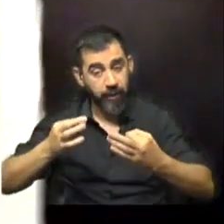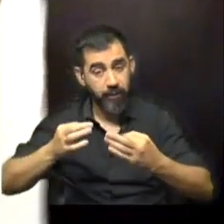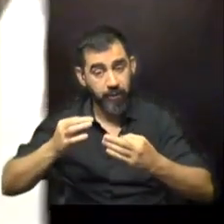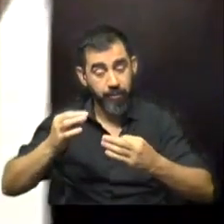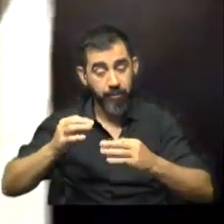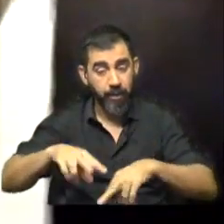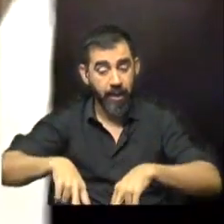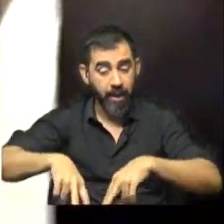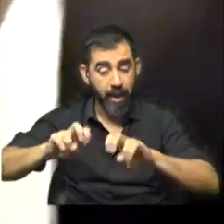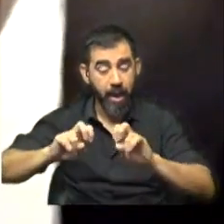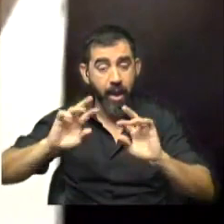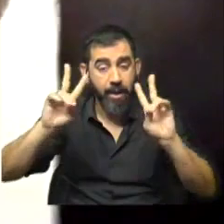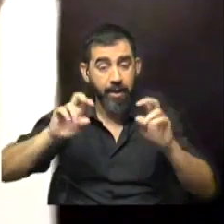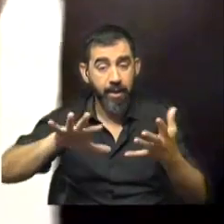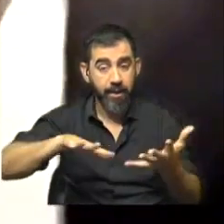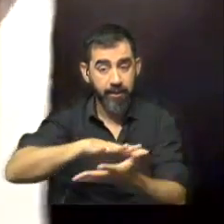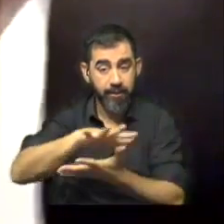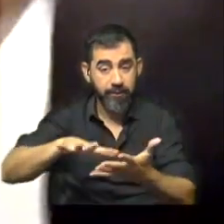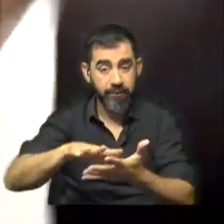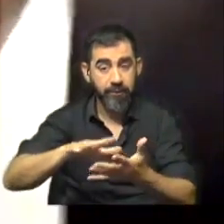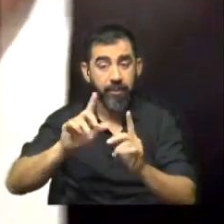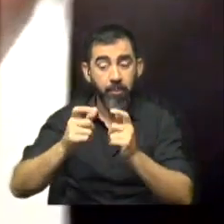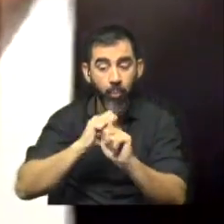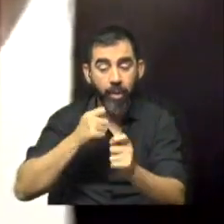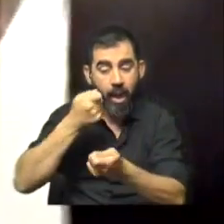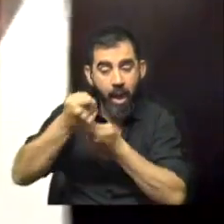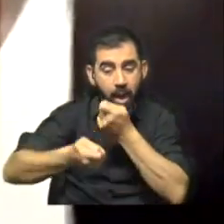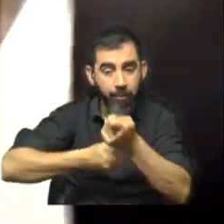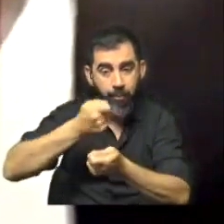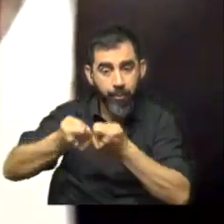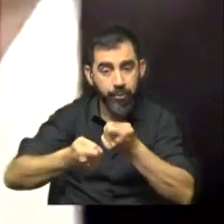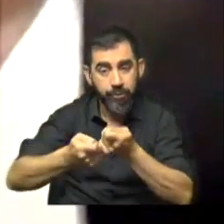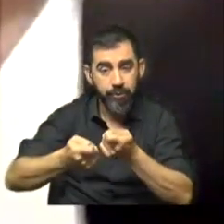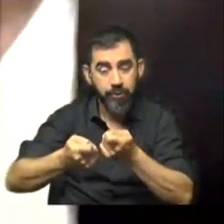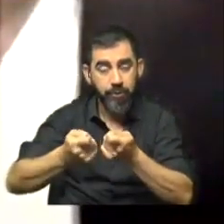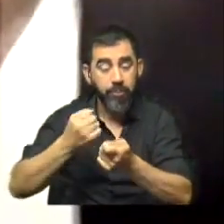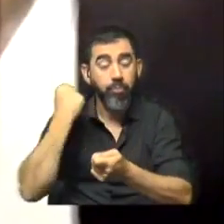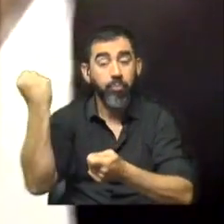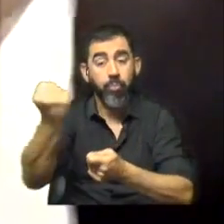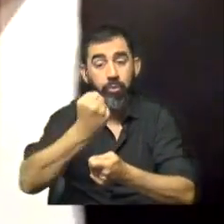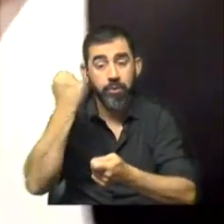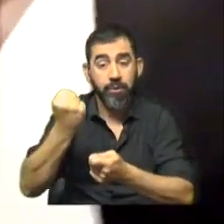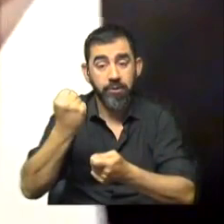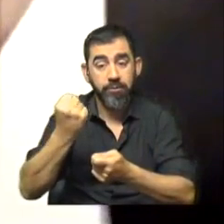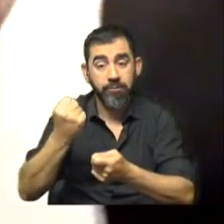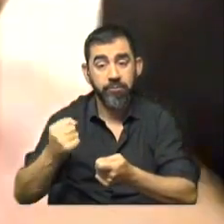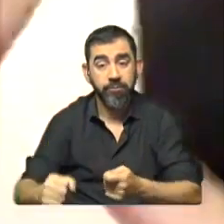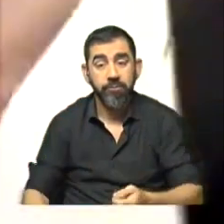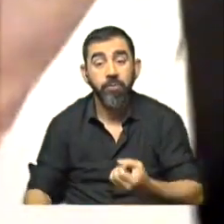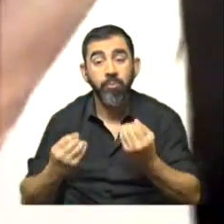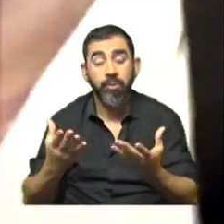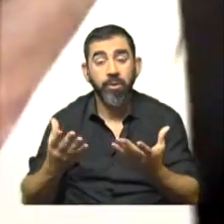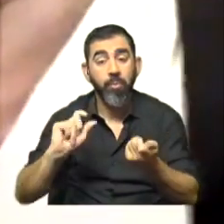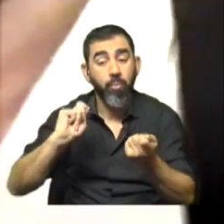hacer un análisis crítico de todo esto y poder hacer aportes que sean sustantivos, porque es una